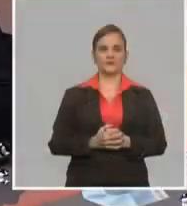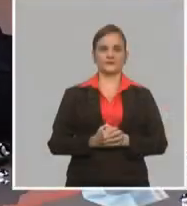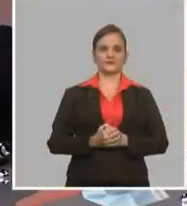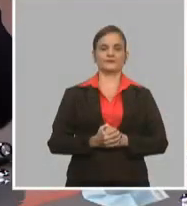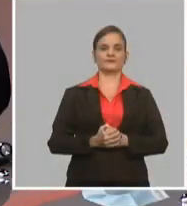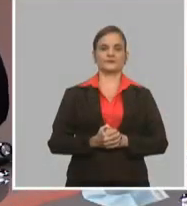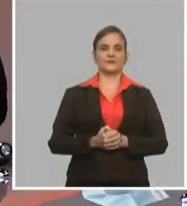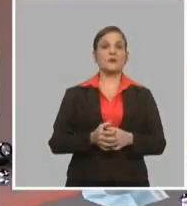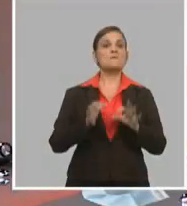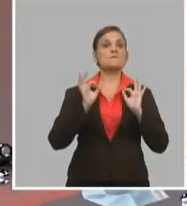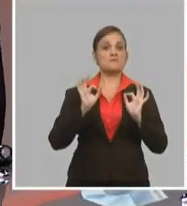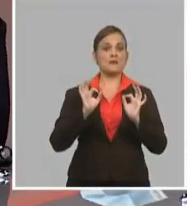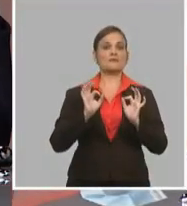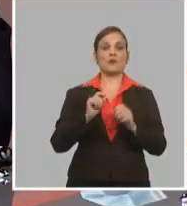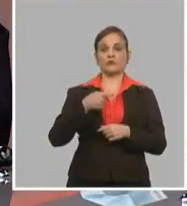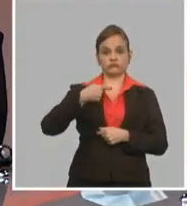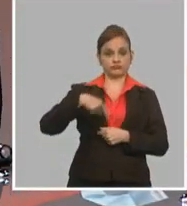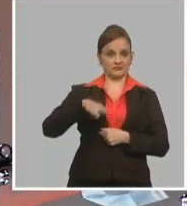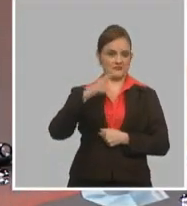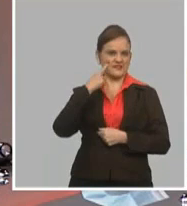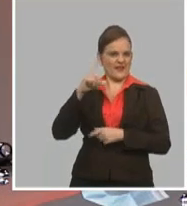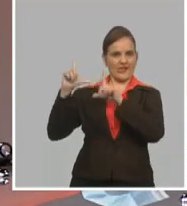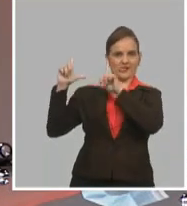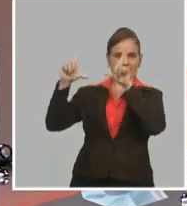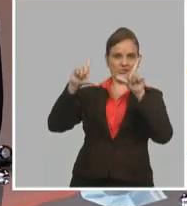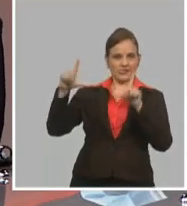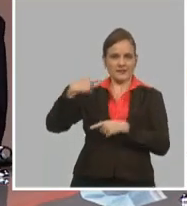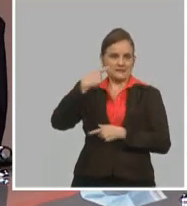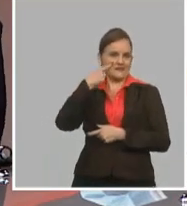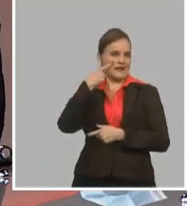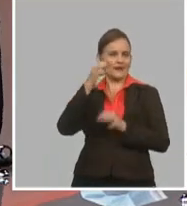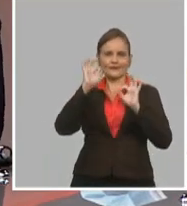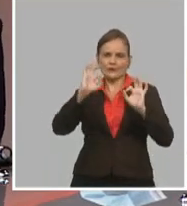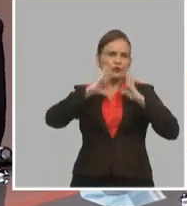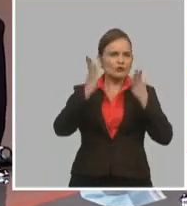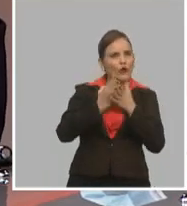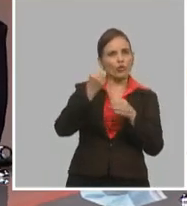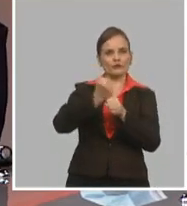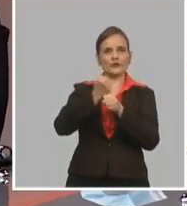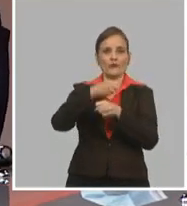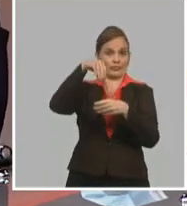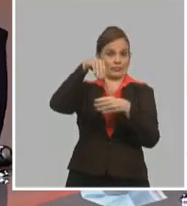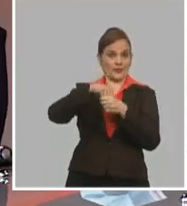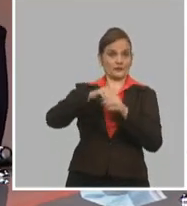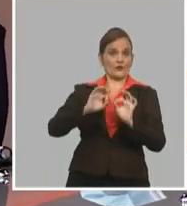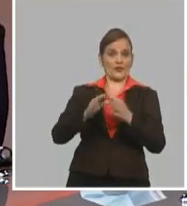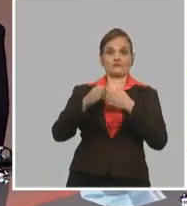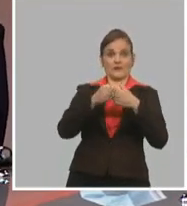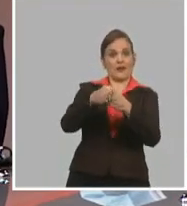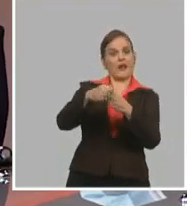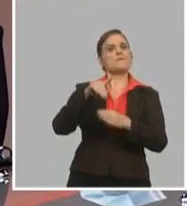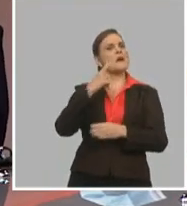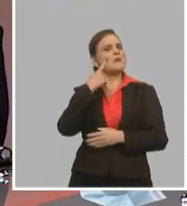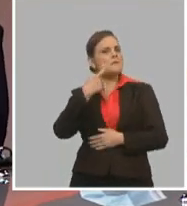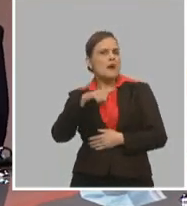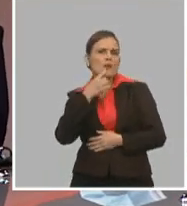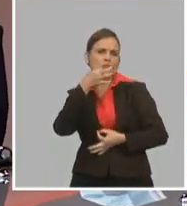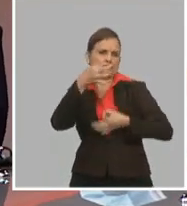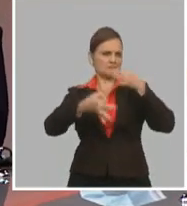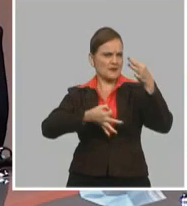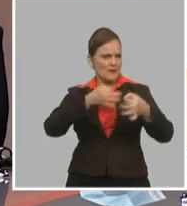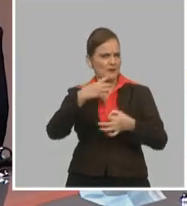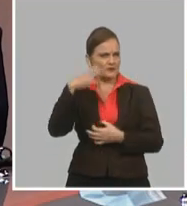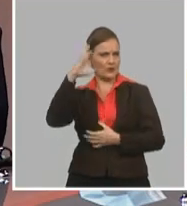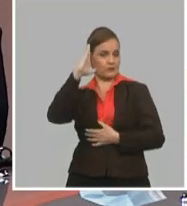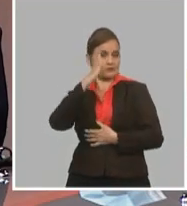Bueno, hay imágenes que cuentan lo que está pasando allí en Granma, pero contatémoslo a través de la percepción del gobernador